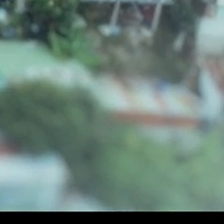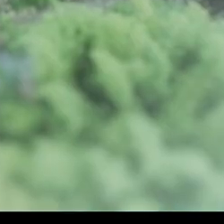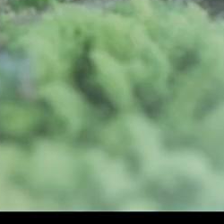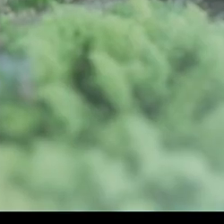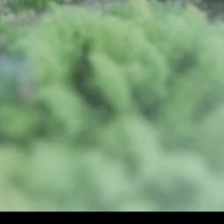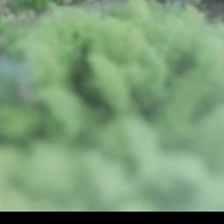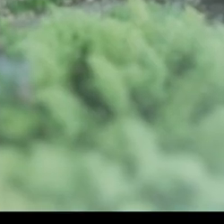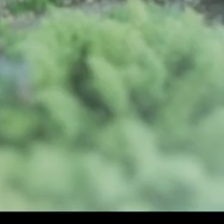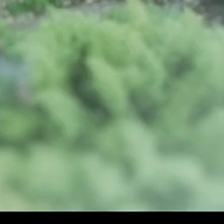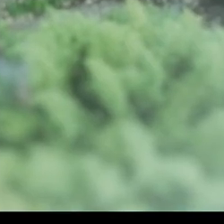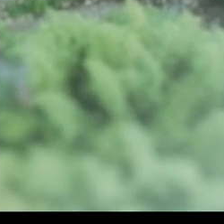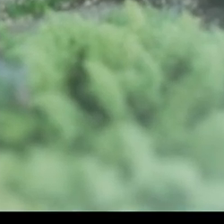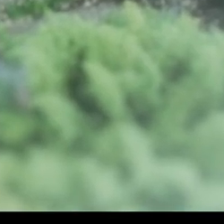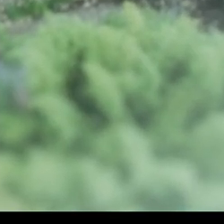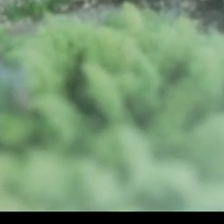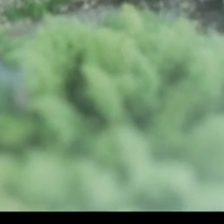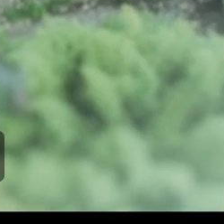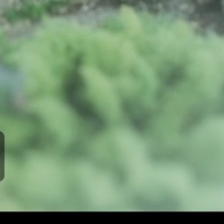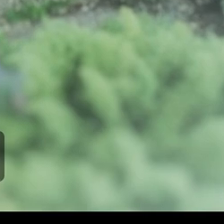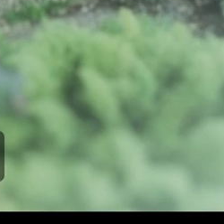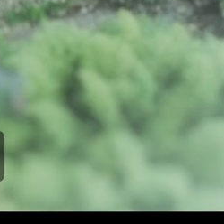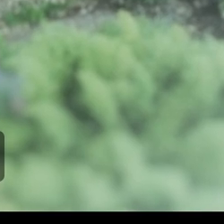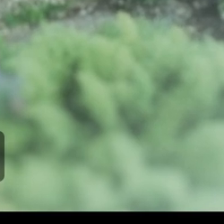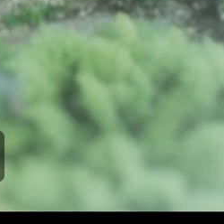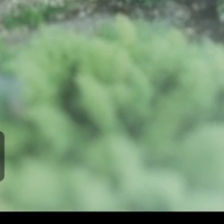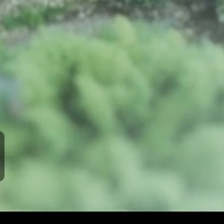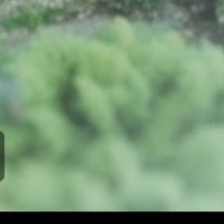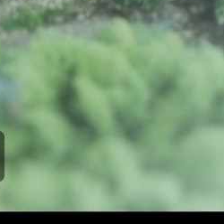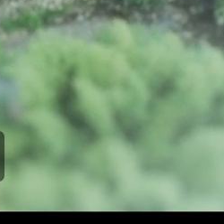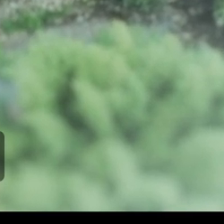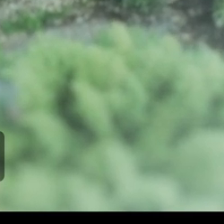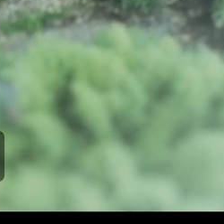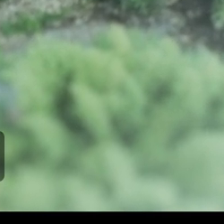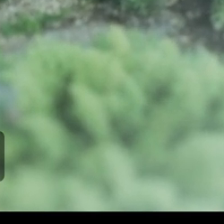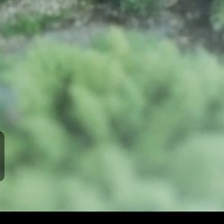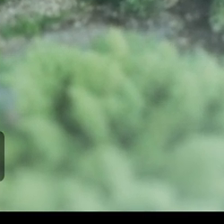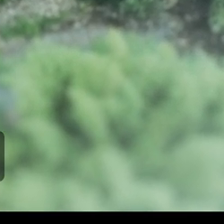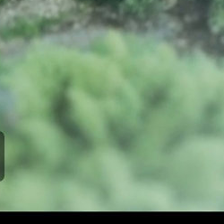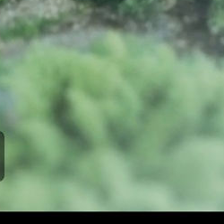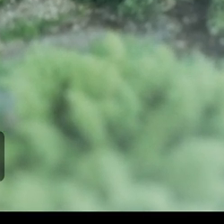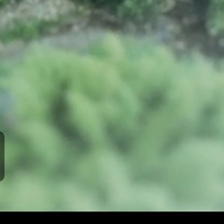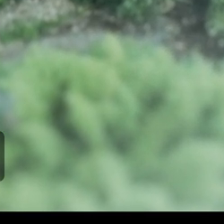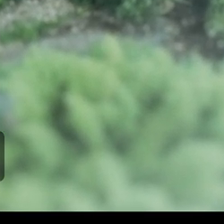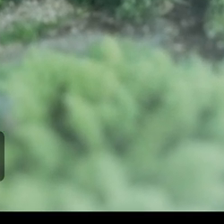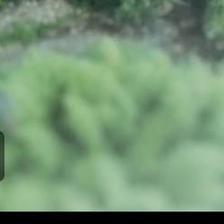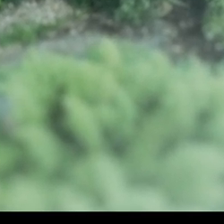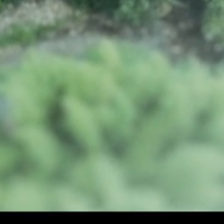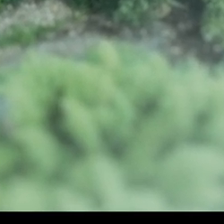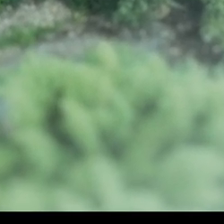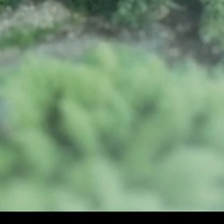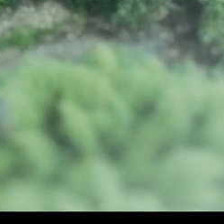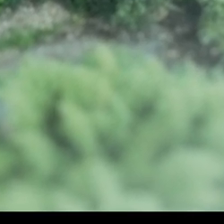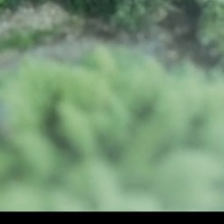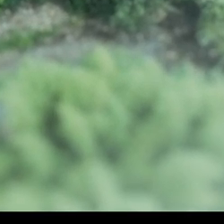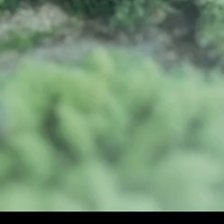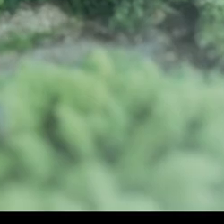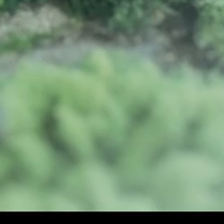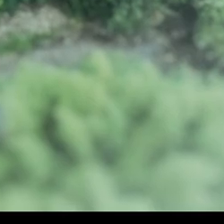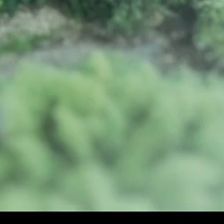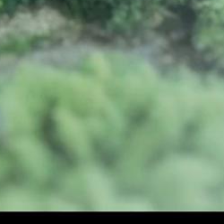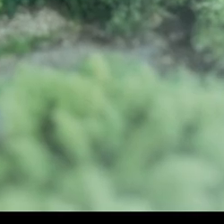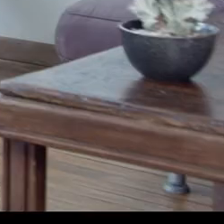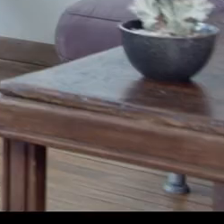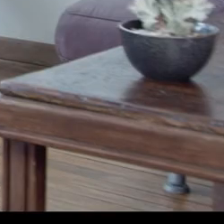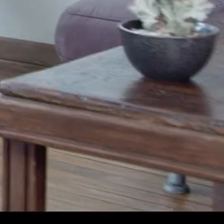estructura de valores y el sistema actitudinal de las personas, entre otras